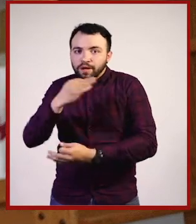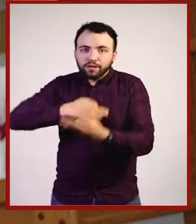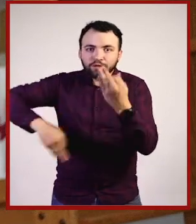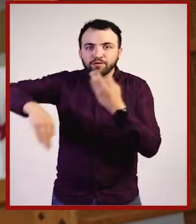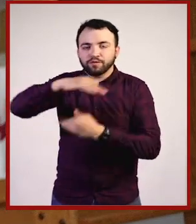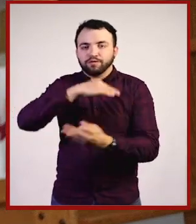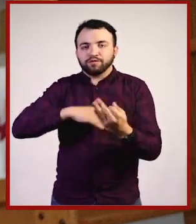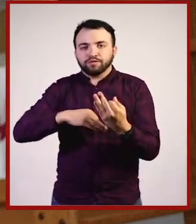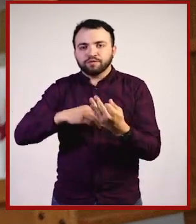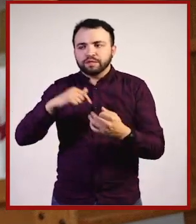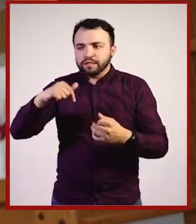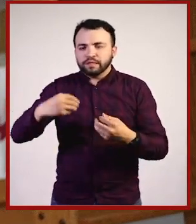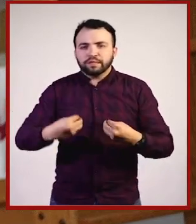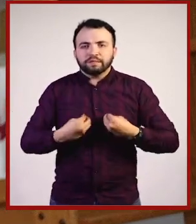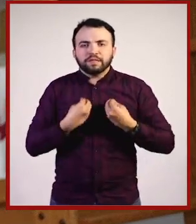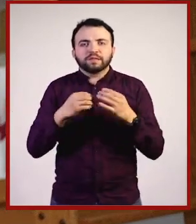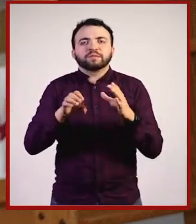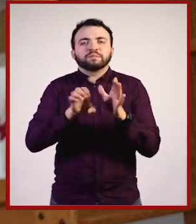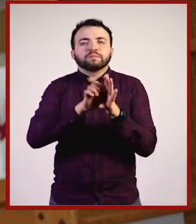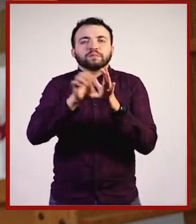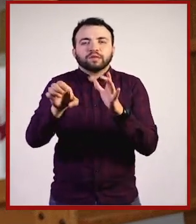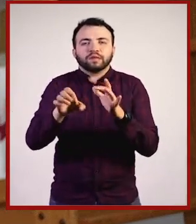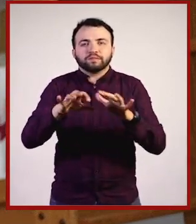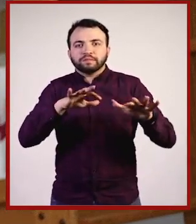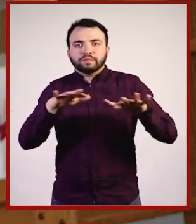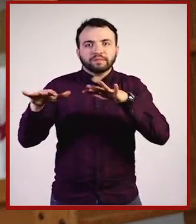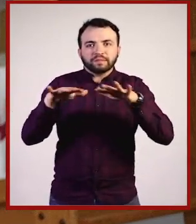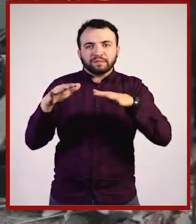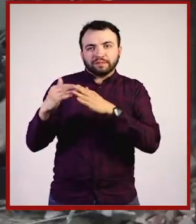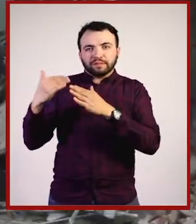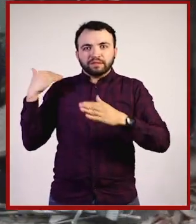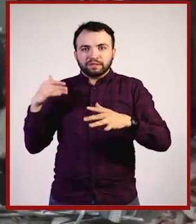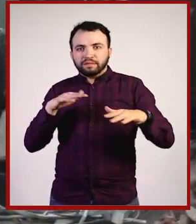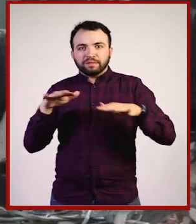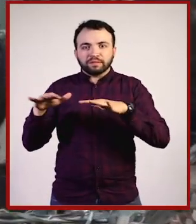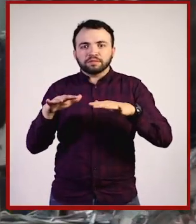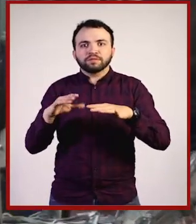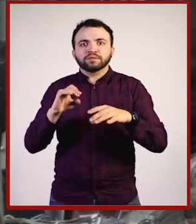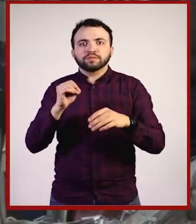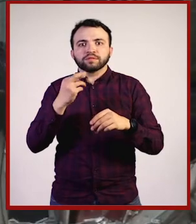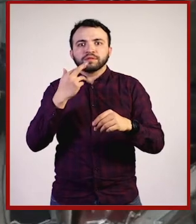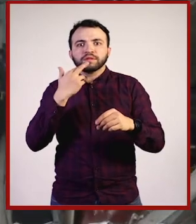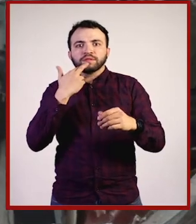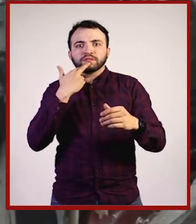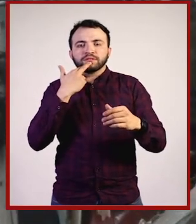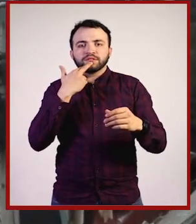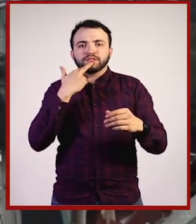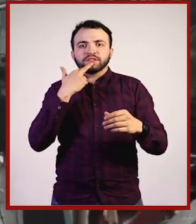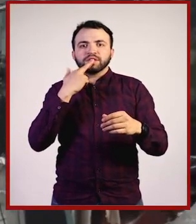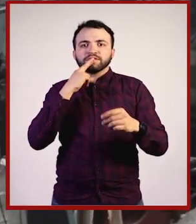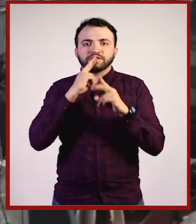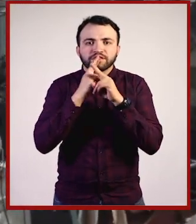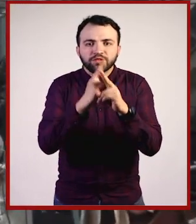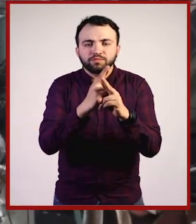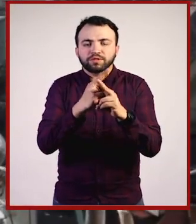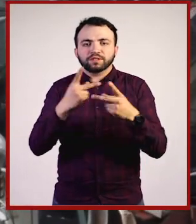aquí en la ciudad, por ejemplo, con el terremoto. Con el terremoto lo que te iba a decir. Fue extraordinaria la respuesta de la gente, cómo todo mundo